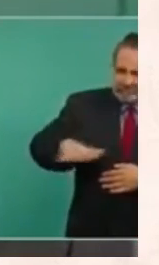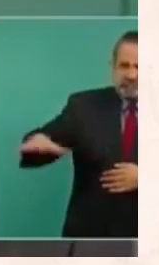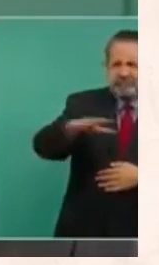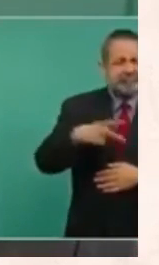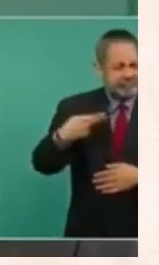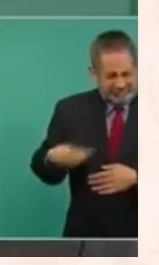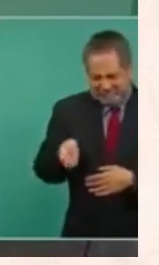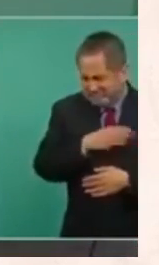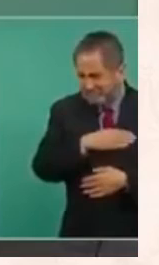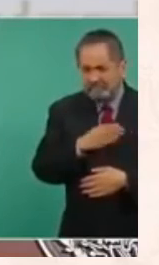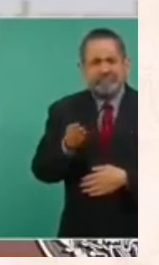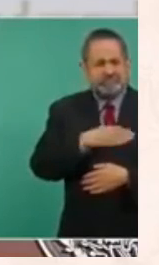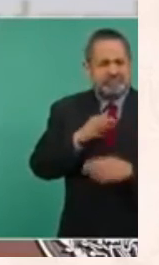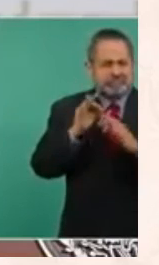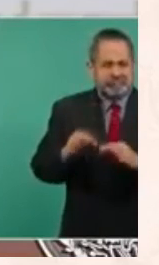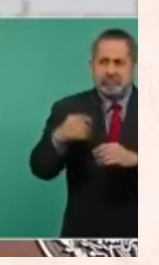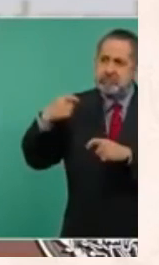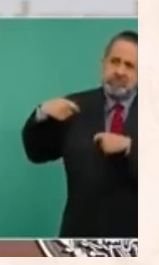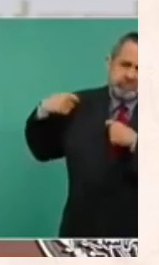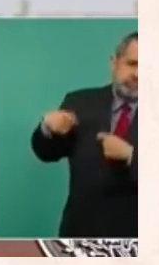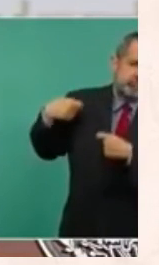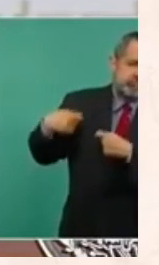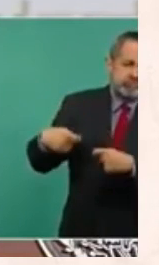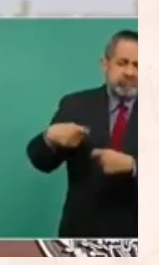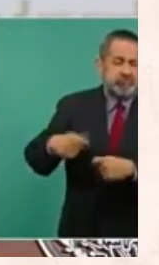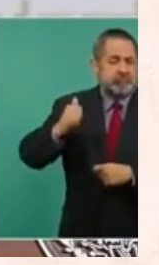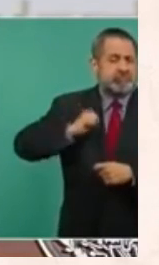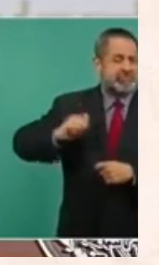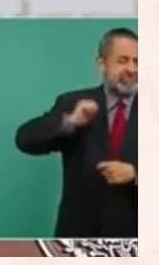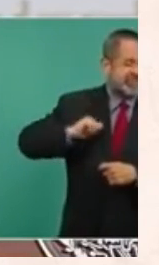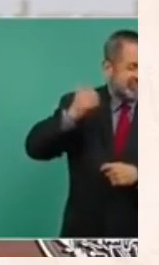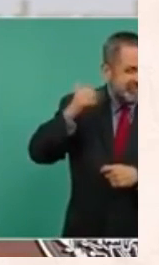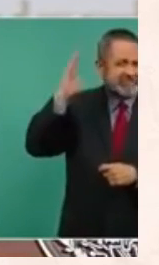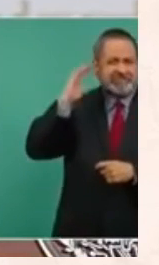reserva de valores culturales que heredamos de grandes civilizaciones,